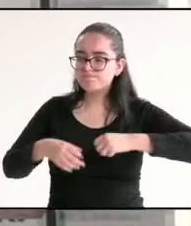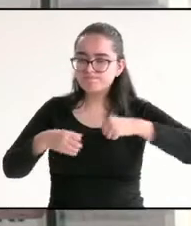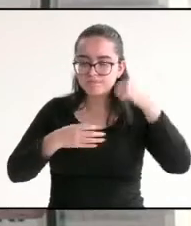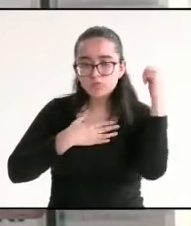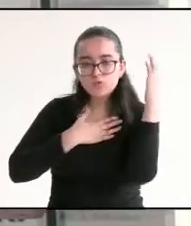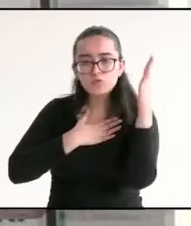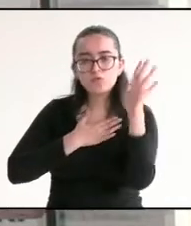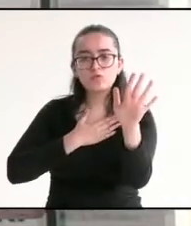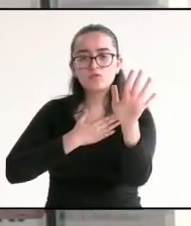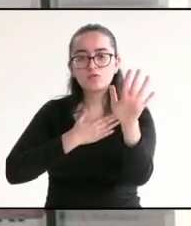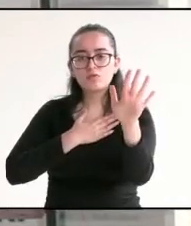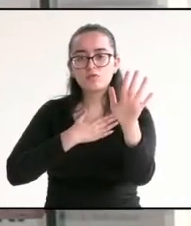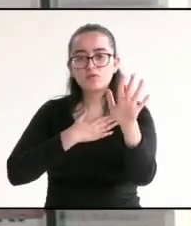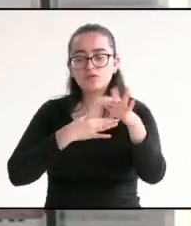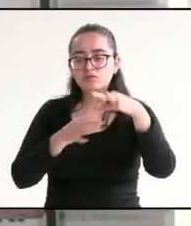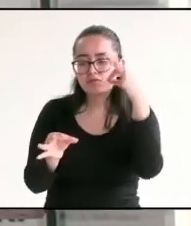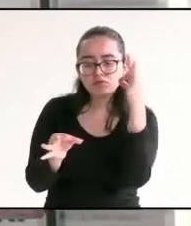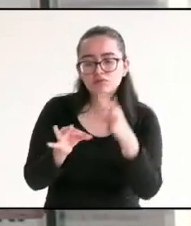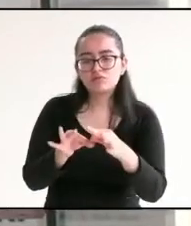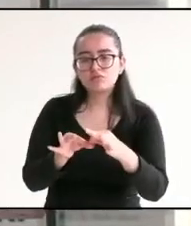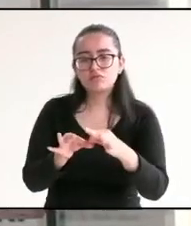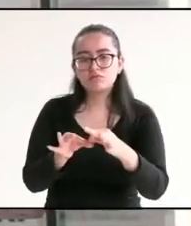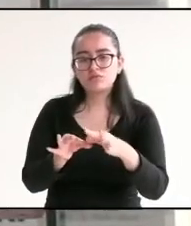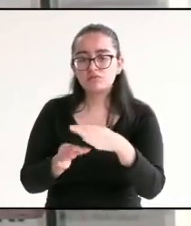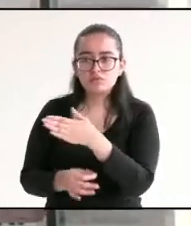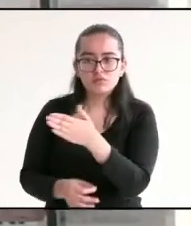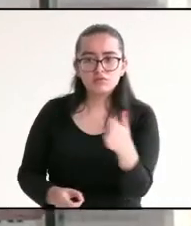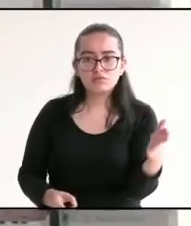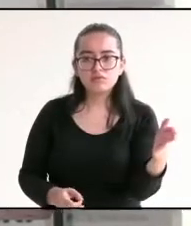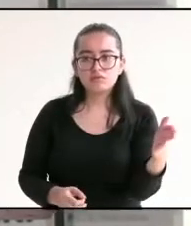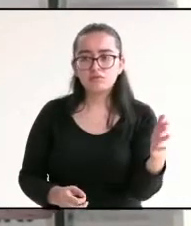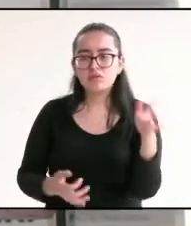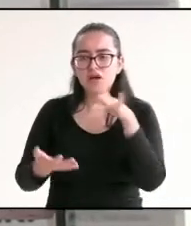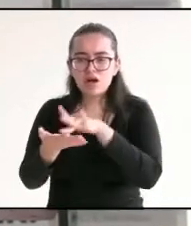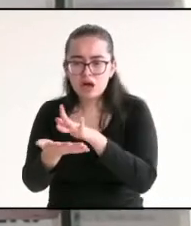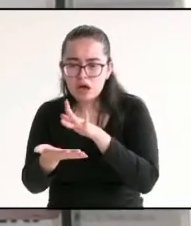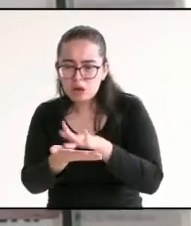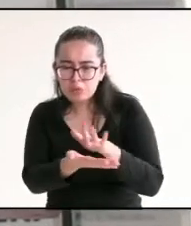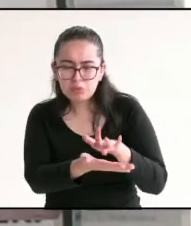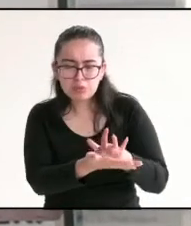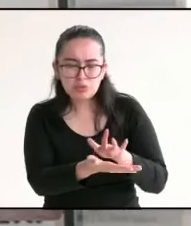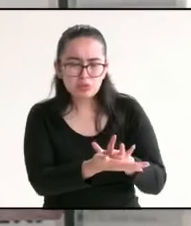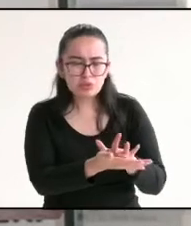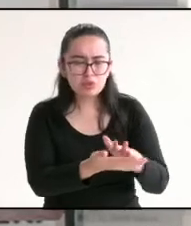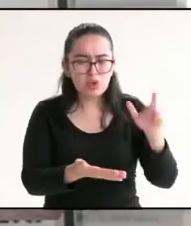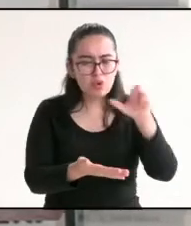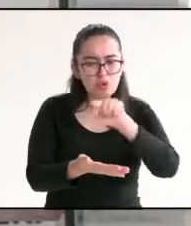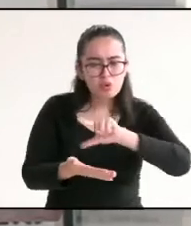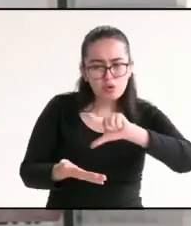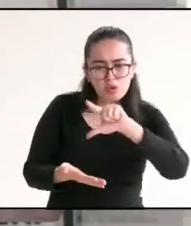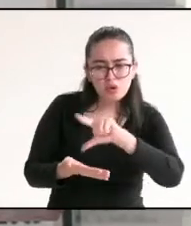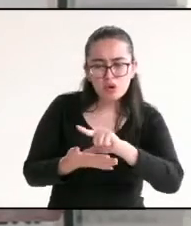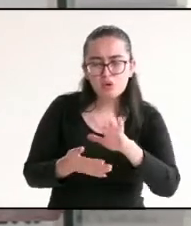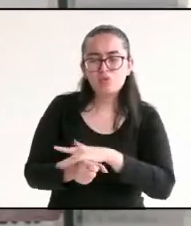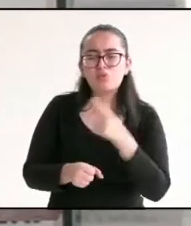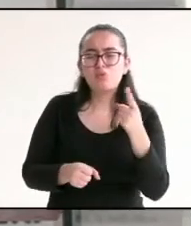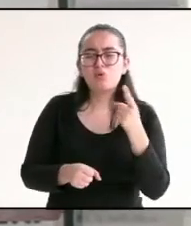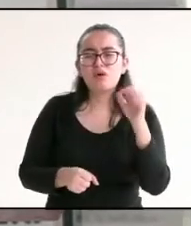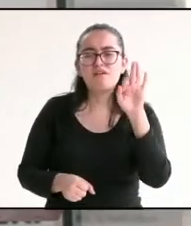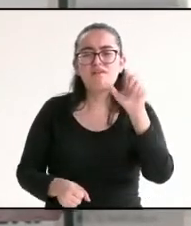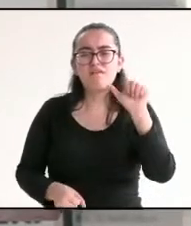para que no firme a la mina, para poder apoyar más. Por eso también la laguna de Farallón se está secando.